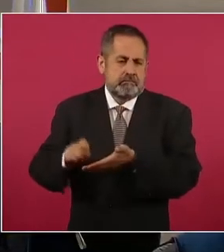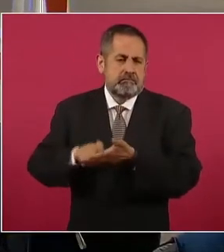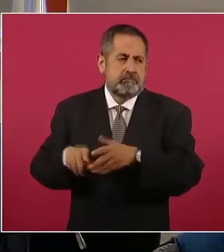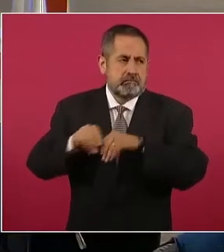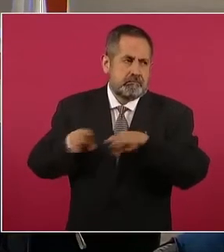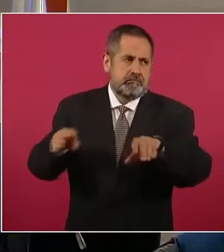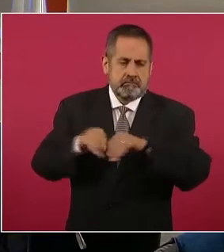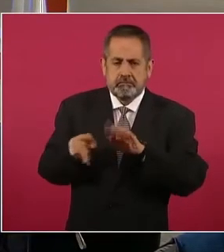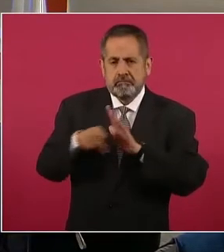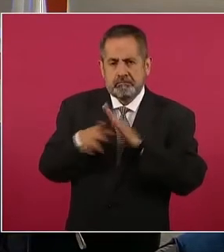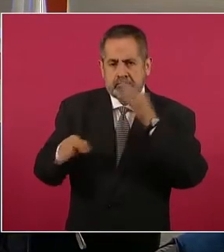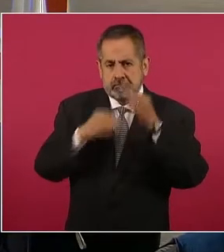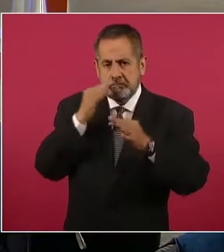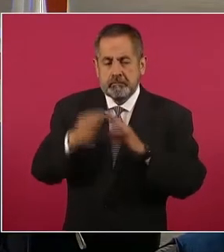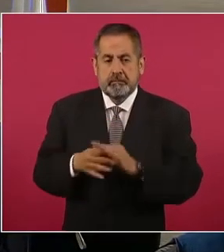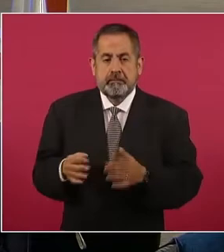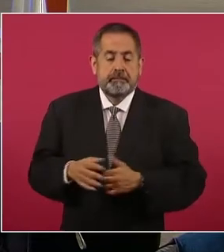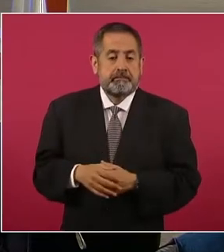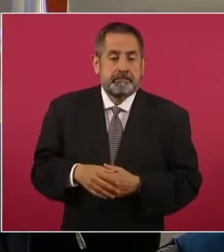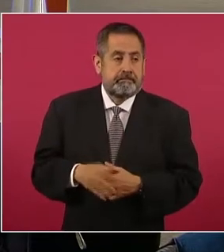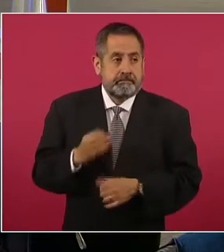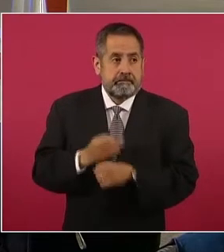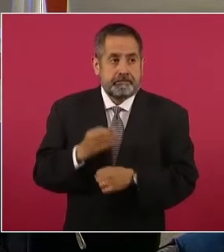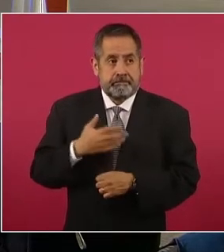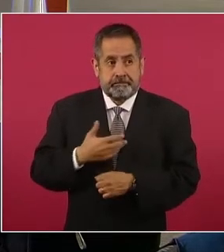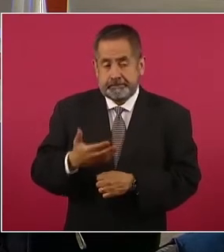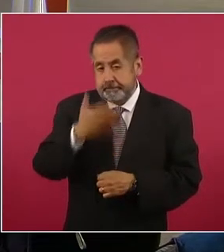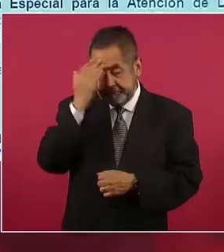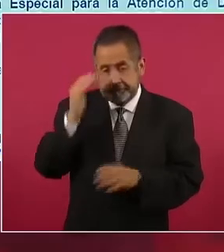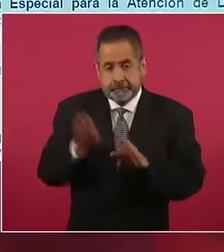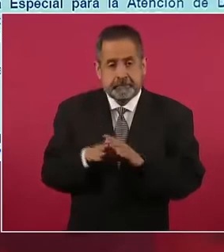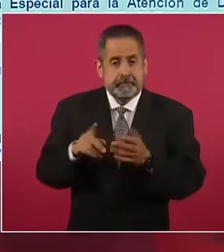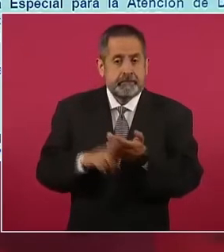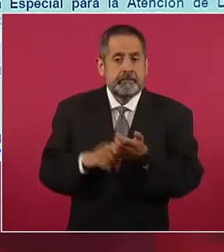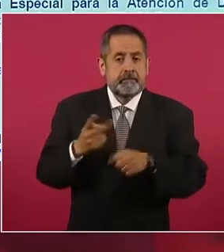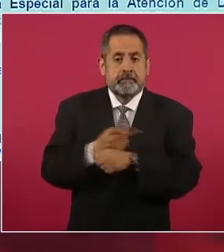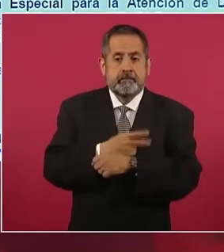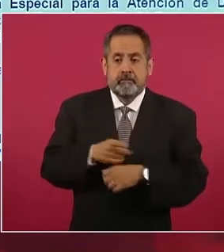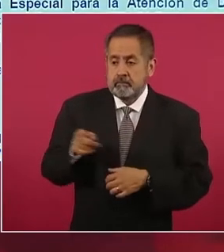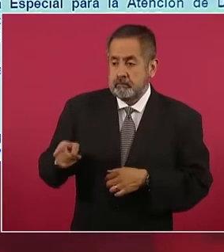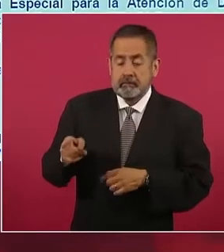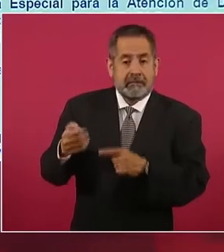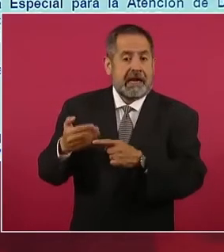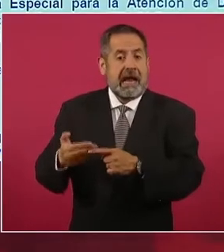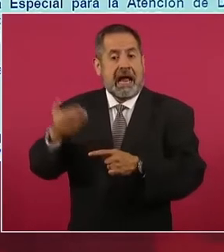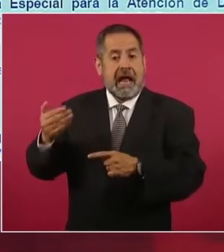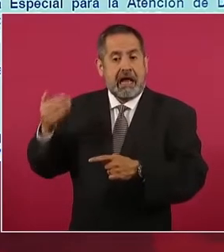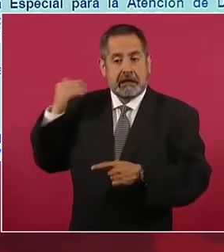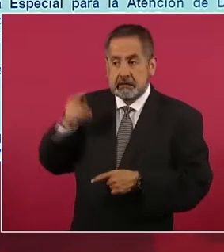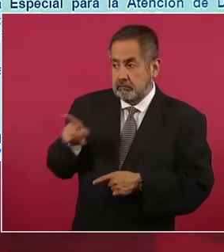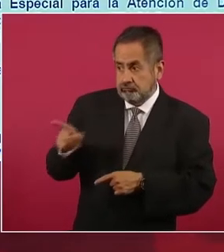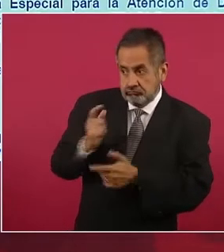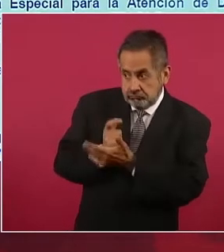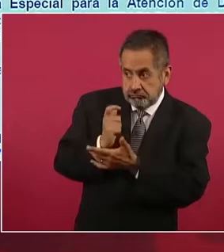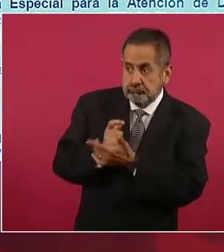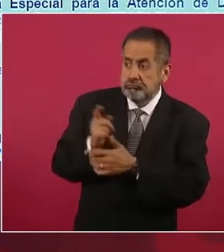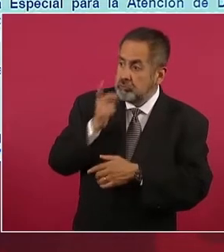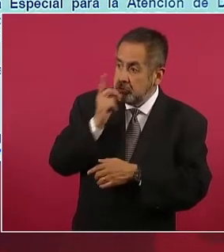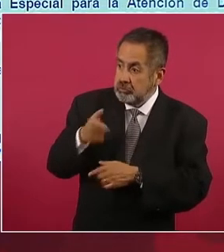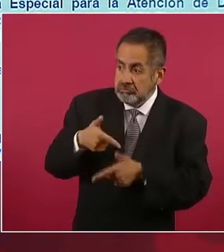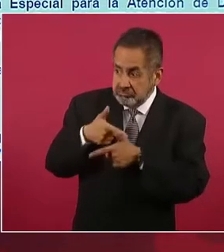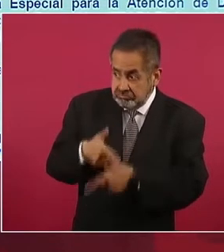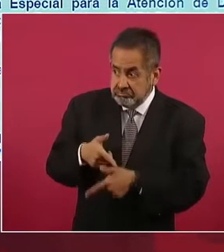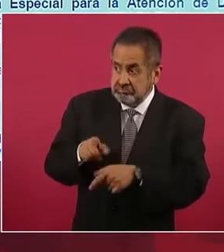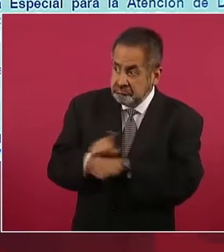Y hasta el momento no se tiene conocimiento que el periodista haya sido amenazado con anterioridad, no